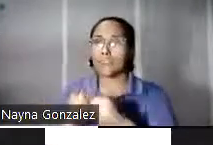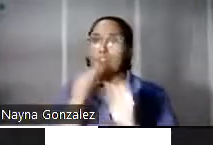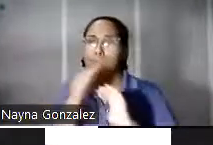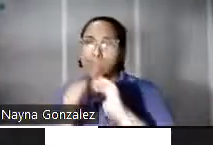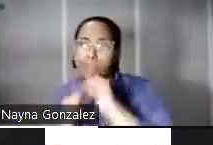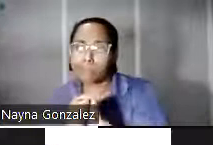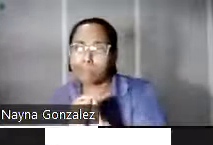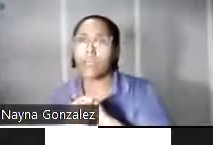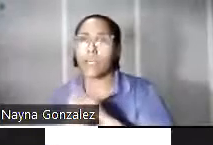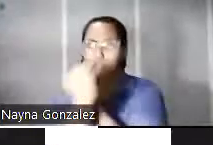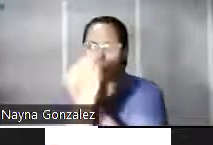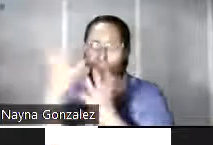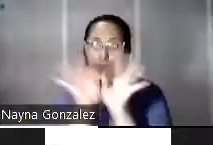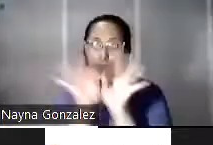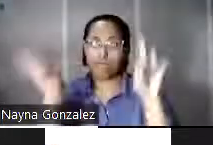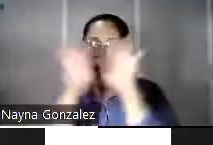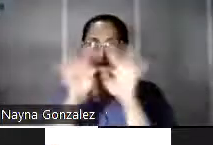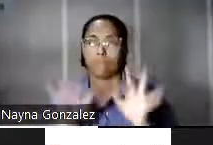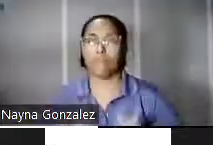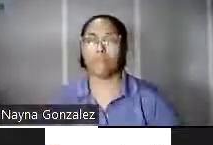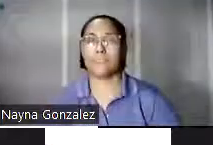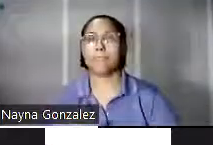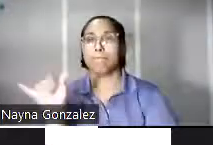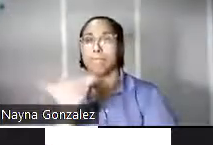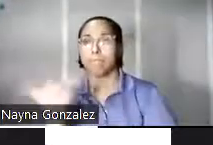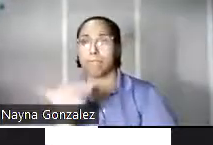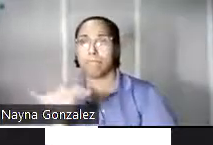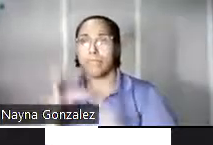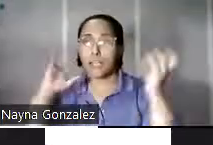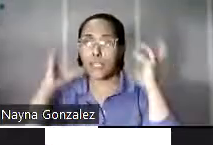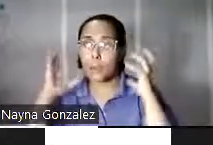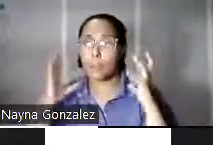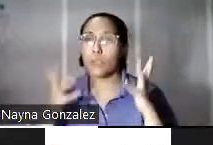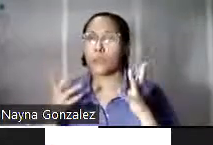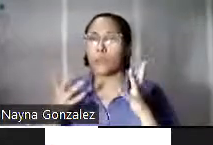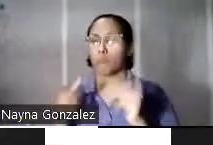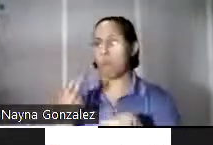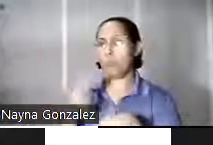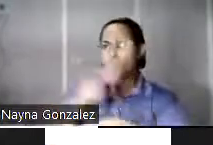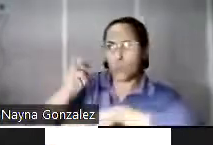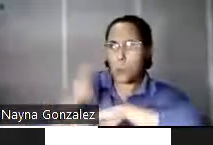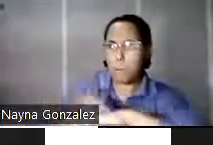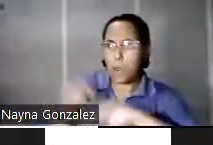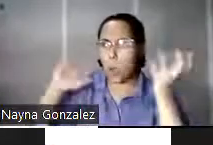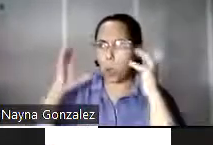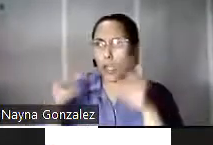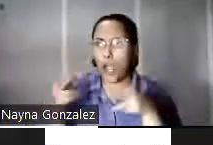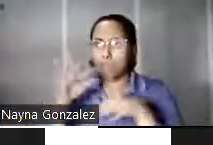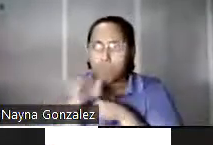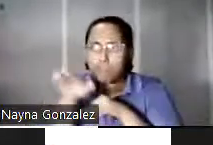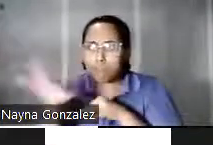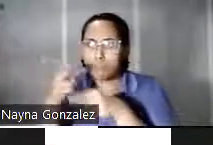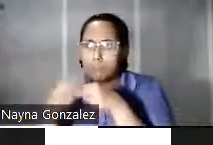otros datos. Al igual que la radio convencional, la radio de onda corta se